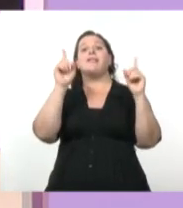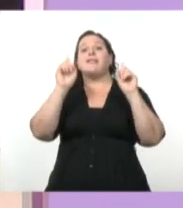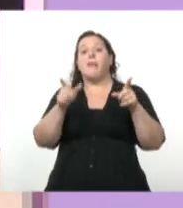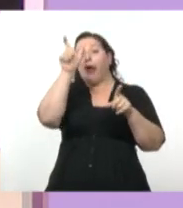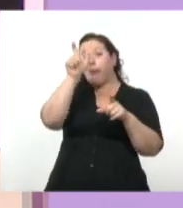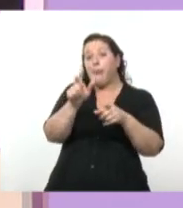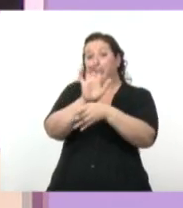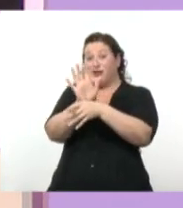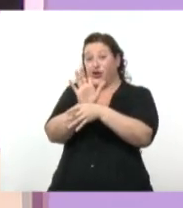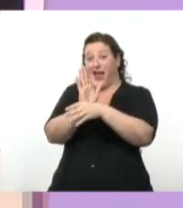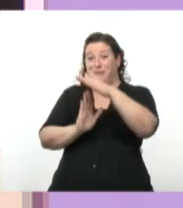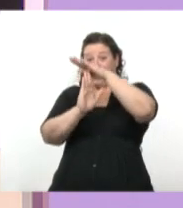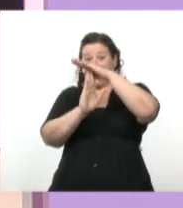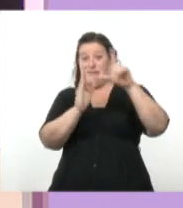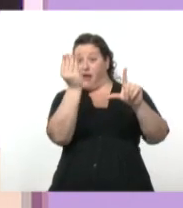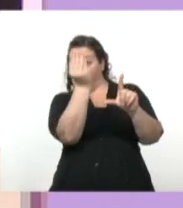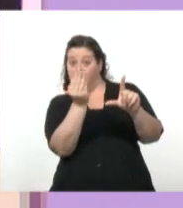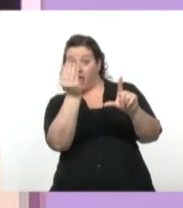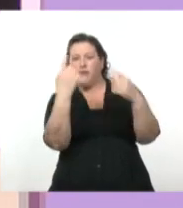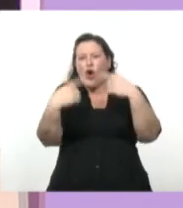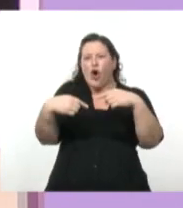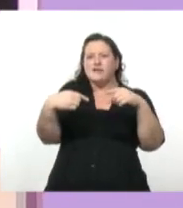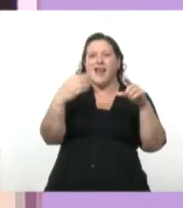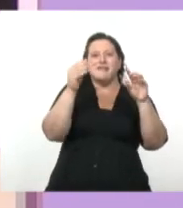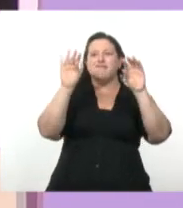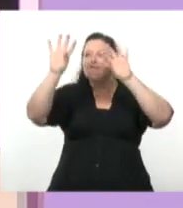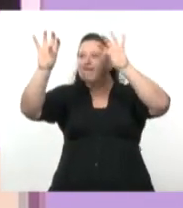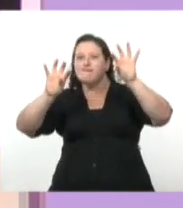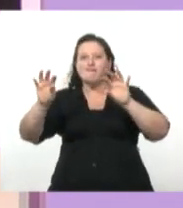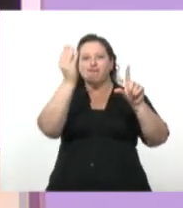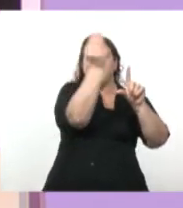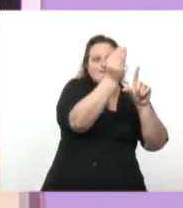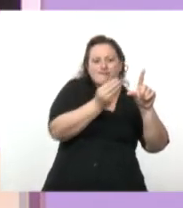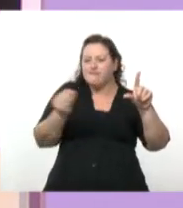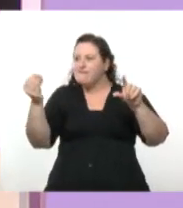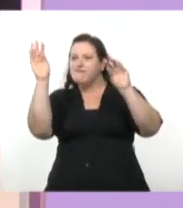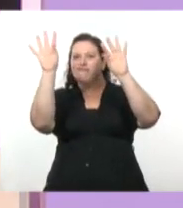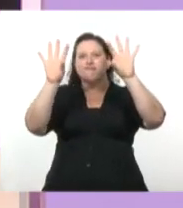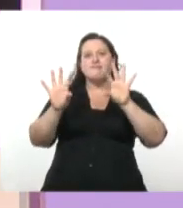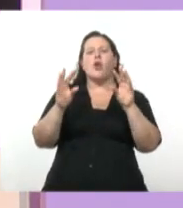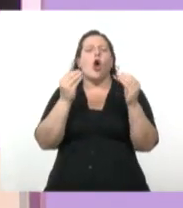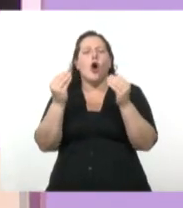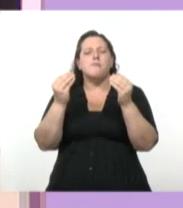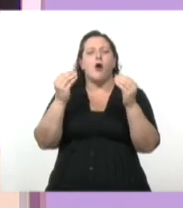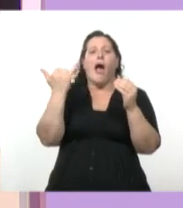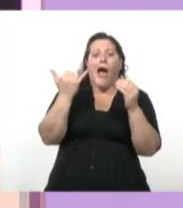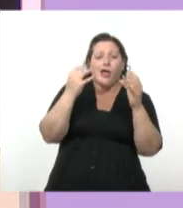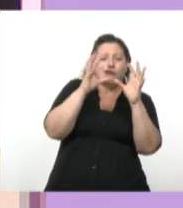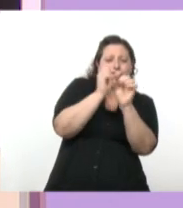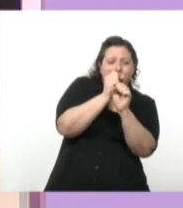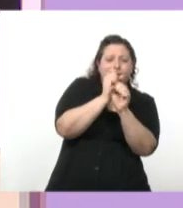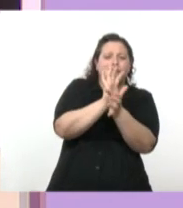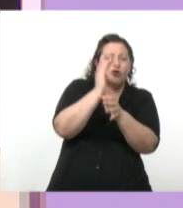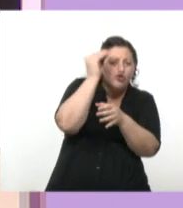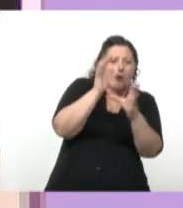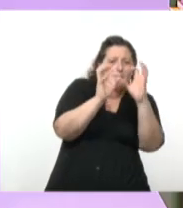que hay alrededor descripto con pequeñas sombras para dar volumen. Pero fíjate que no pasa como